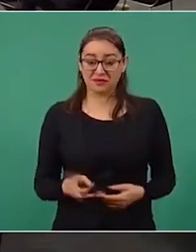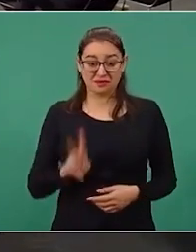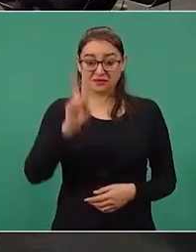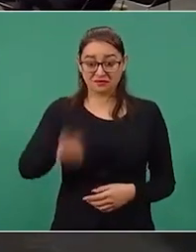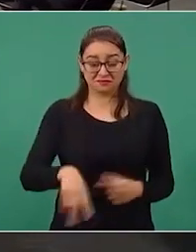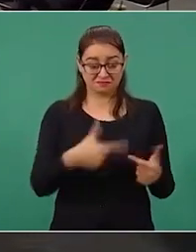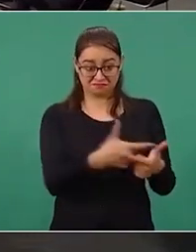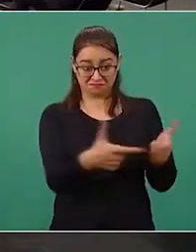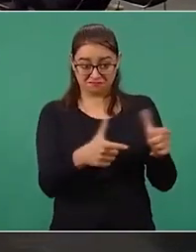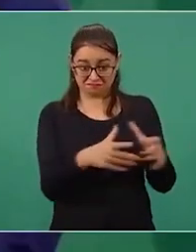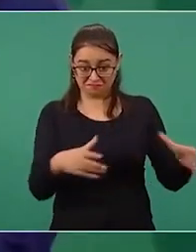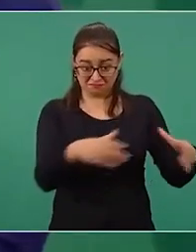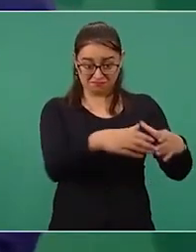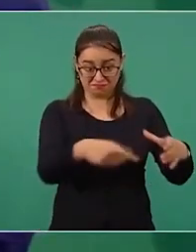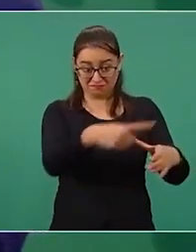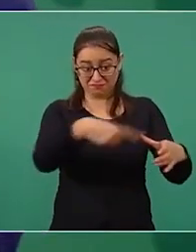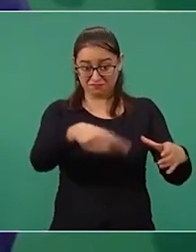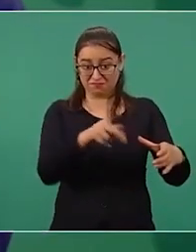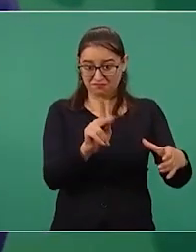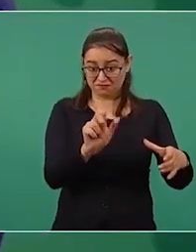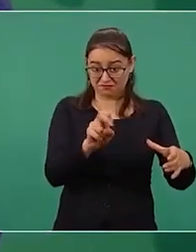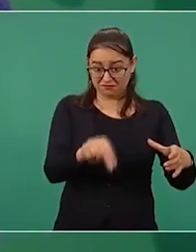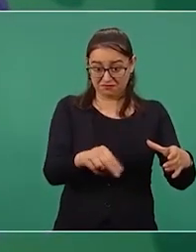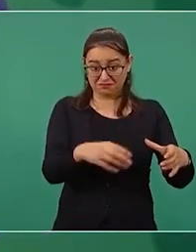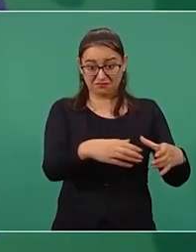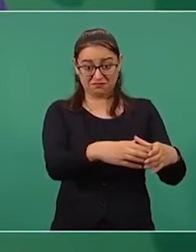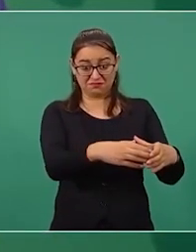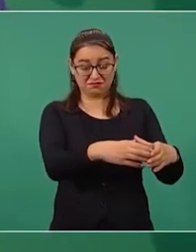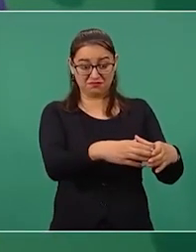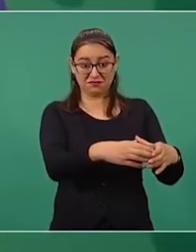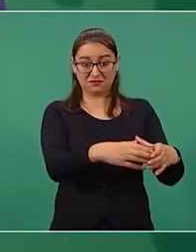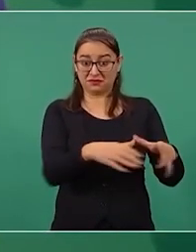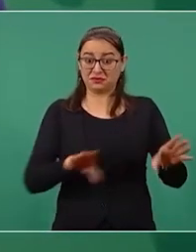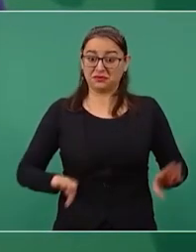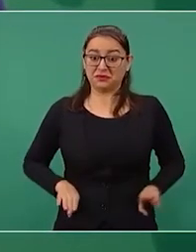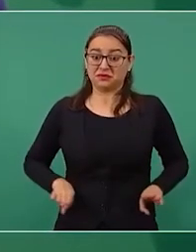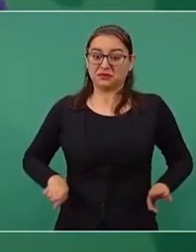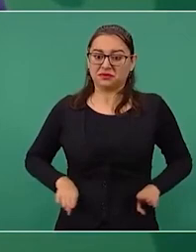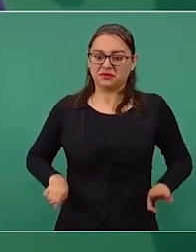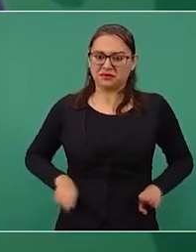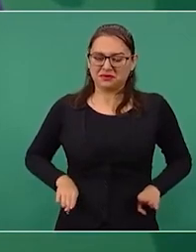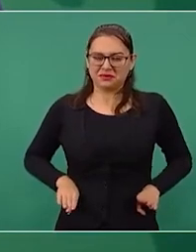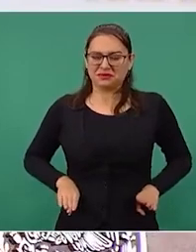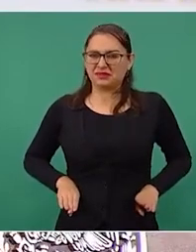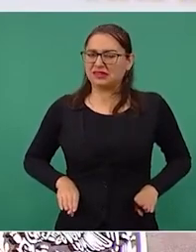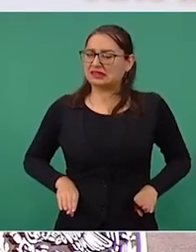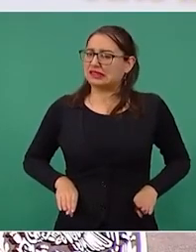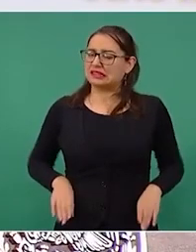muy